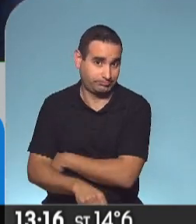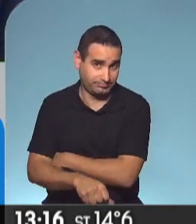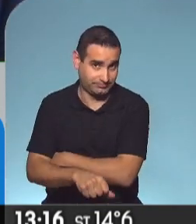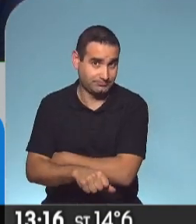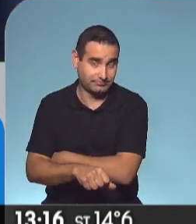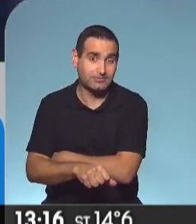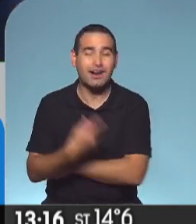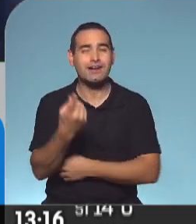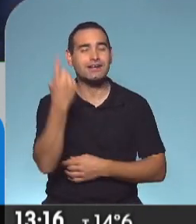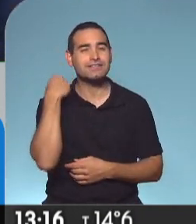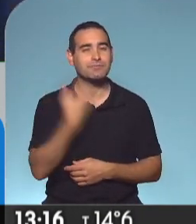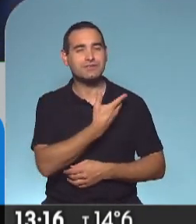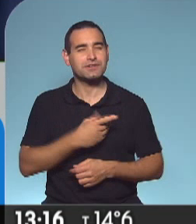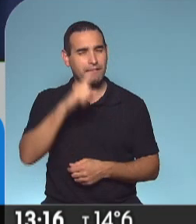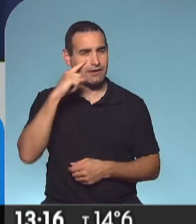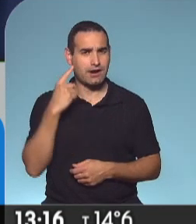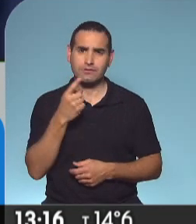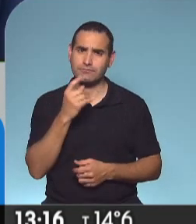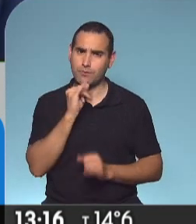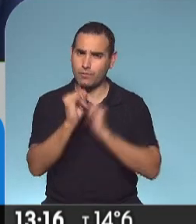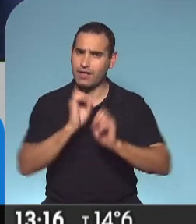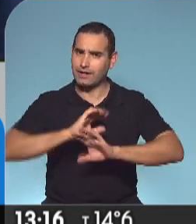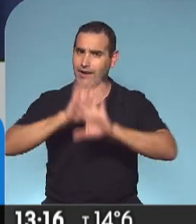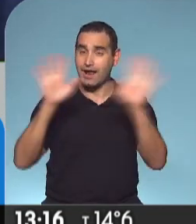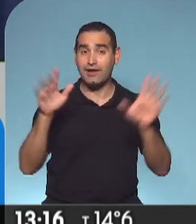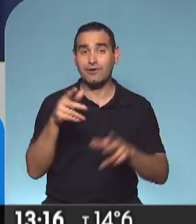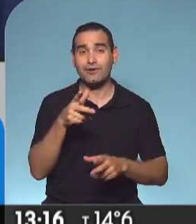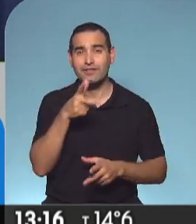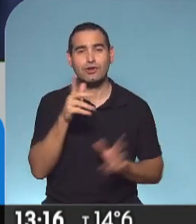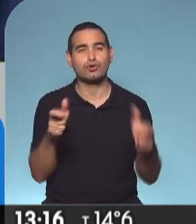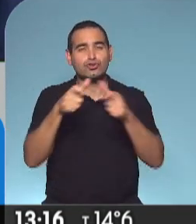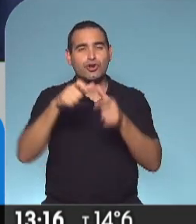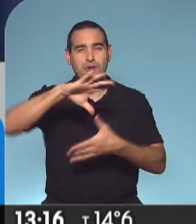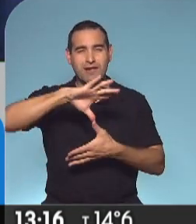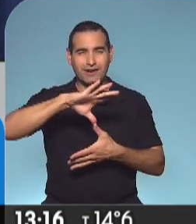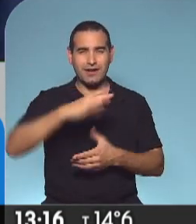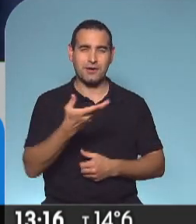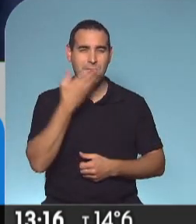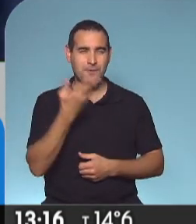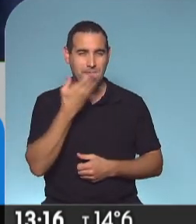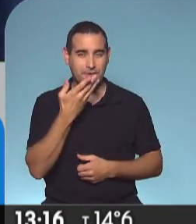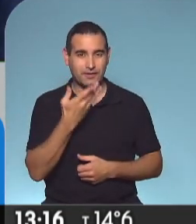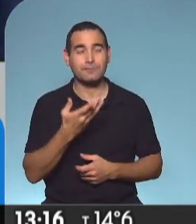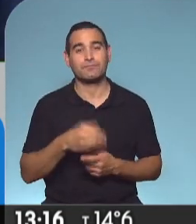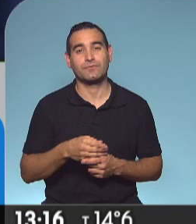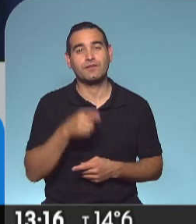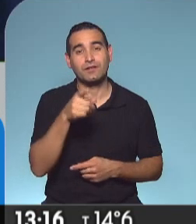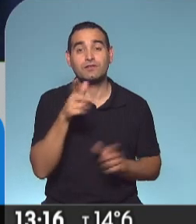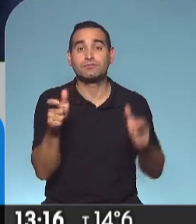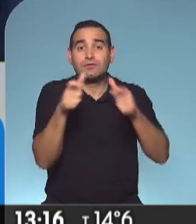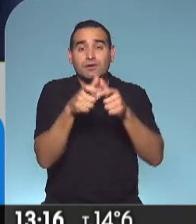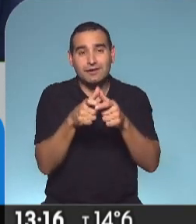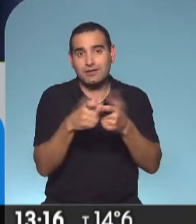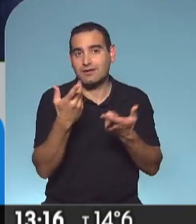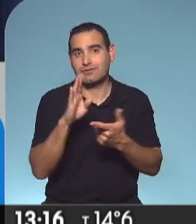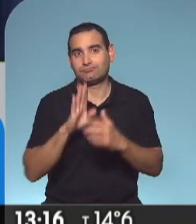instancia. Ayer Alberto Fernández fue muy claro cuando habló en el Consejo de las Américas, que tenemos en cuenta que este es el lobby de las